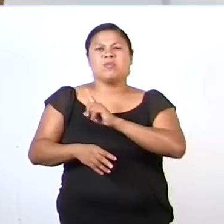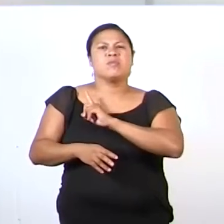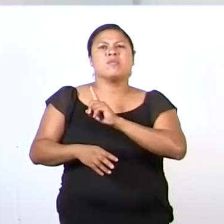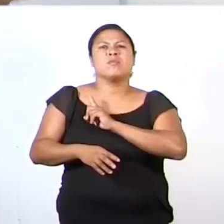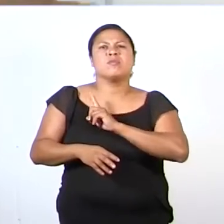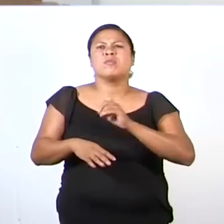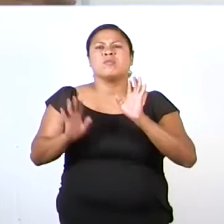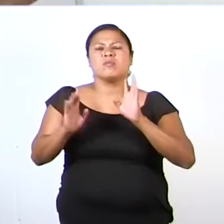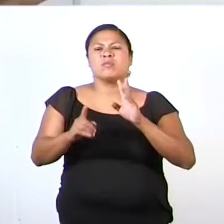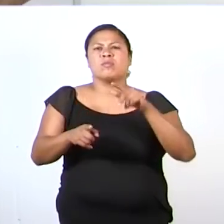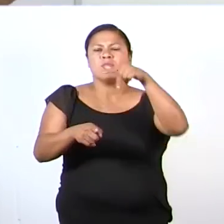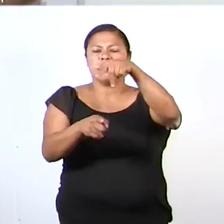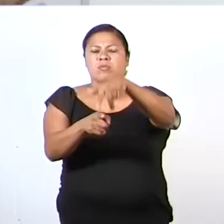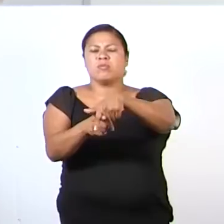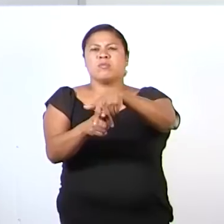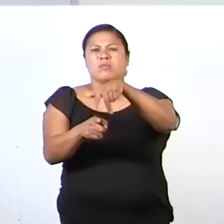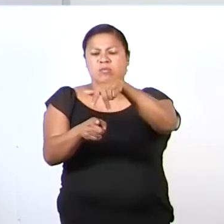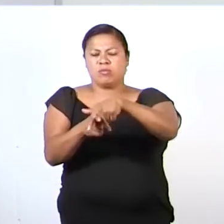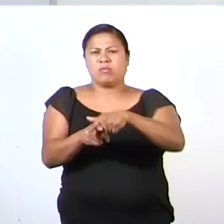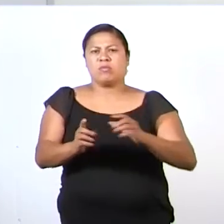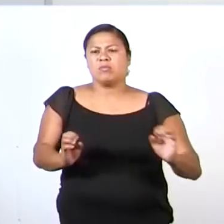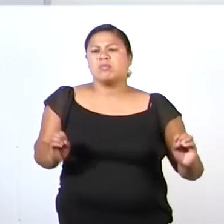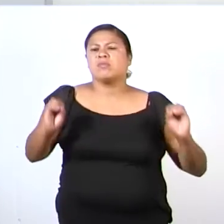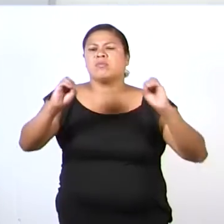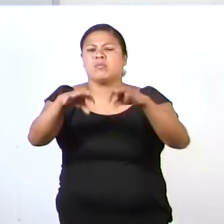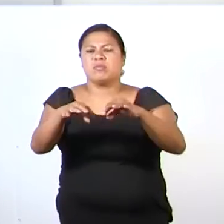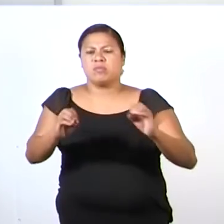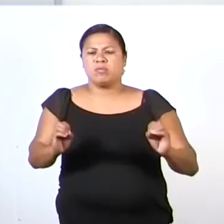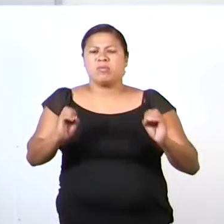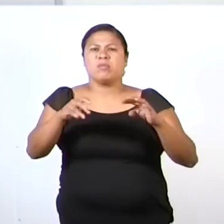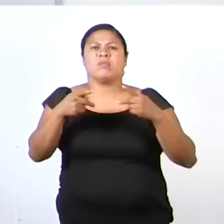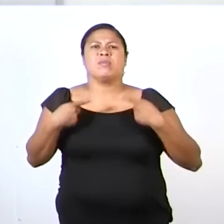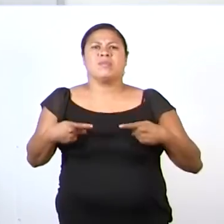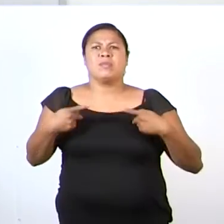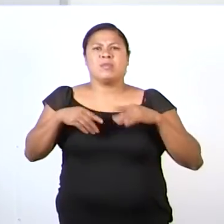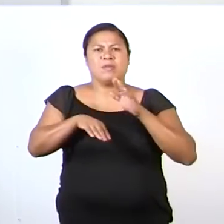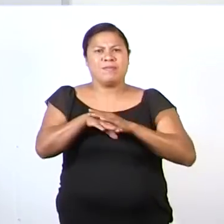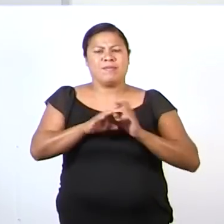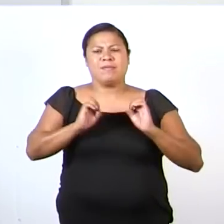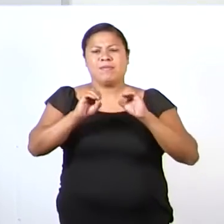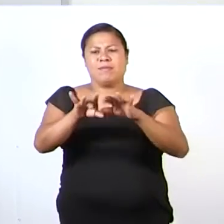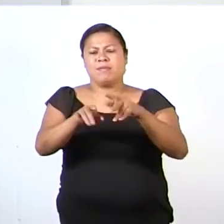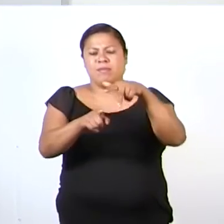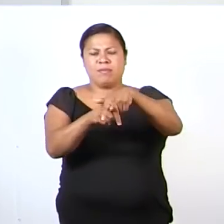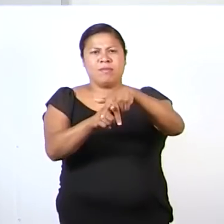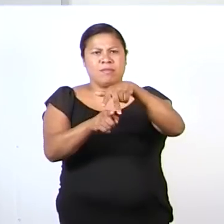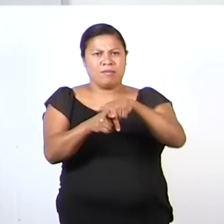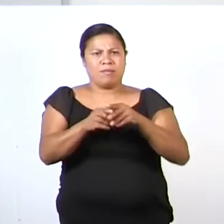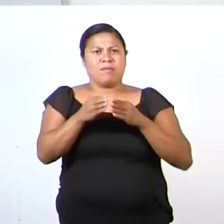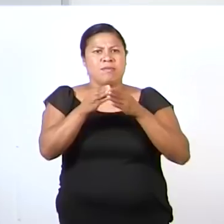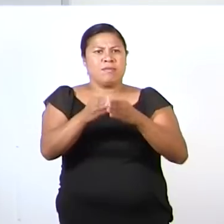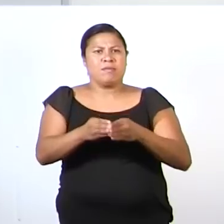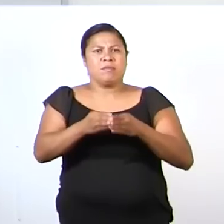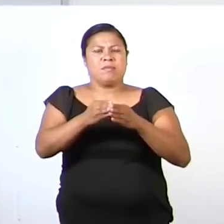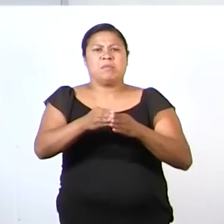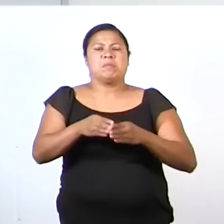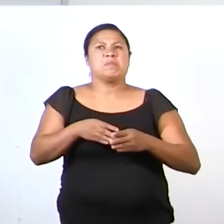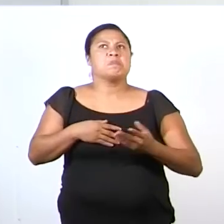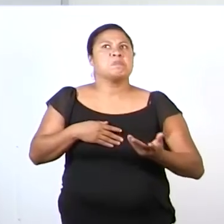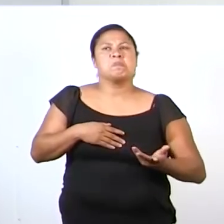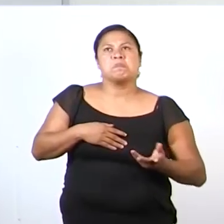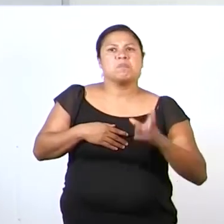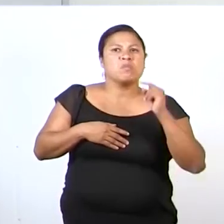optaban por meter a la mayor cantidad de personas en su lancha. No distinguían